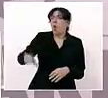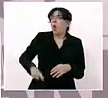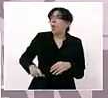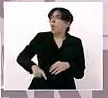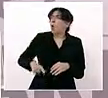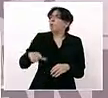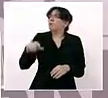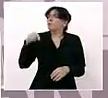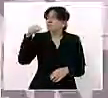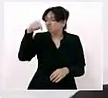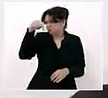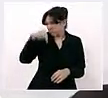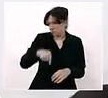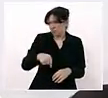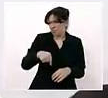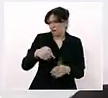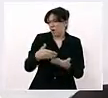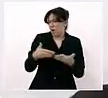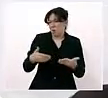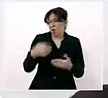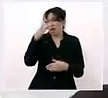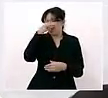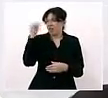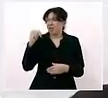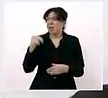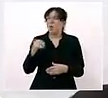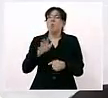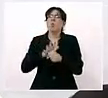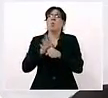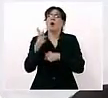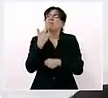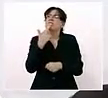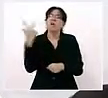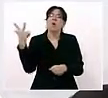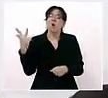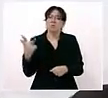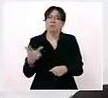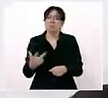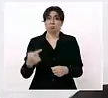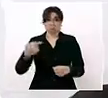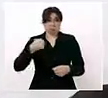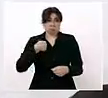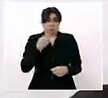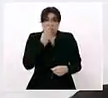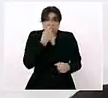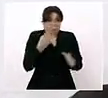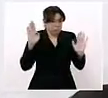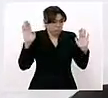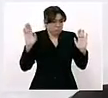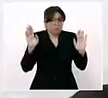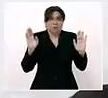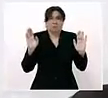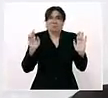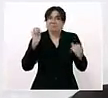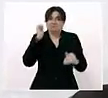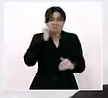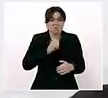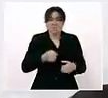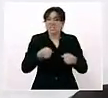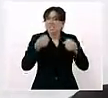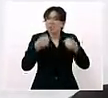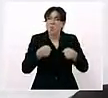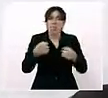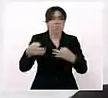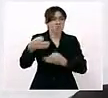gobierno de Antón Chavarría, yo diría nos dio seguridad, nos devolvió la